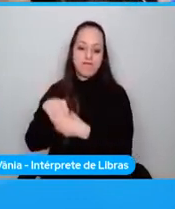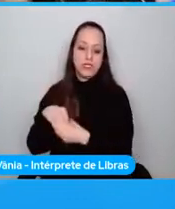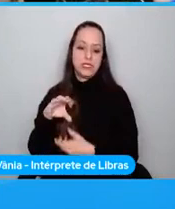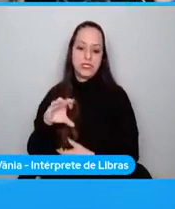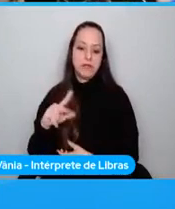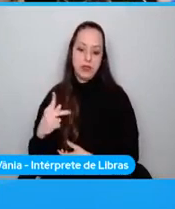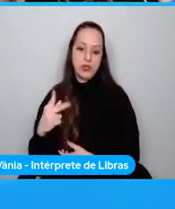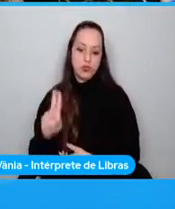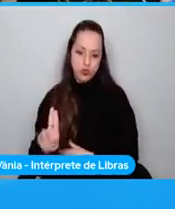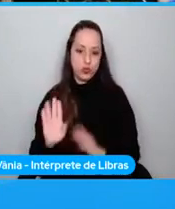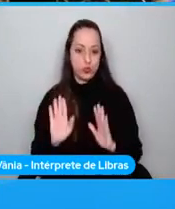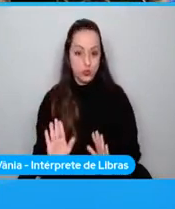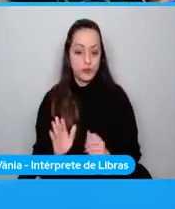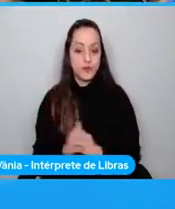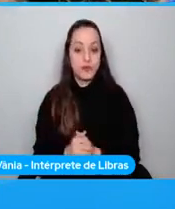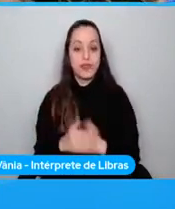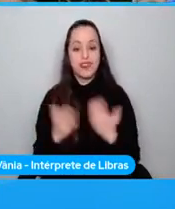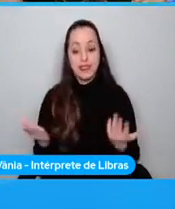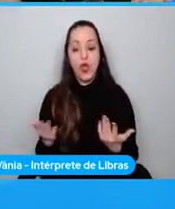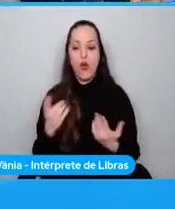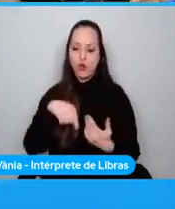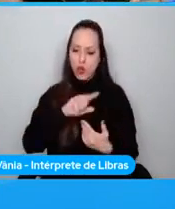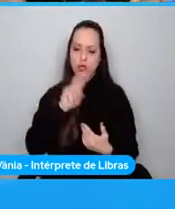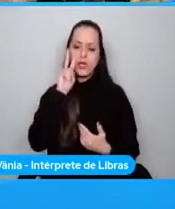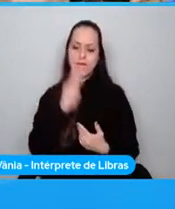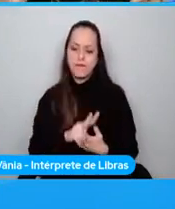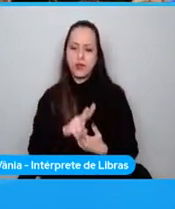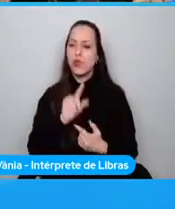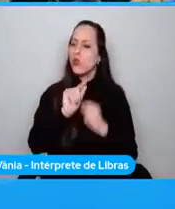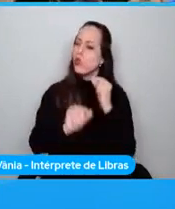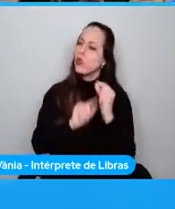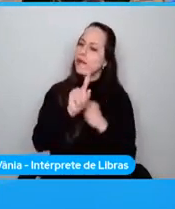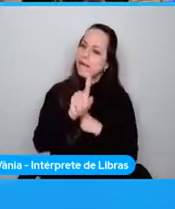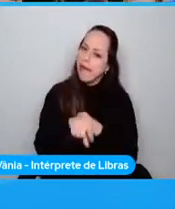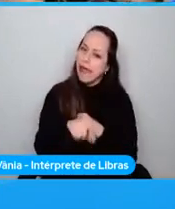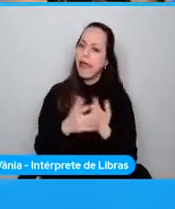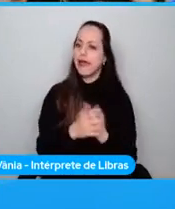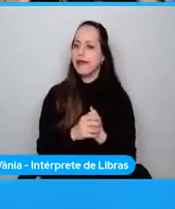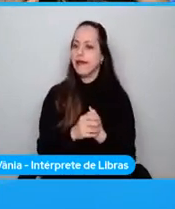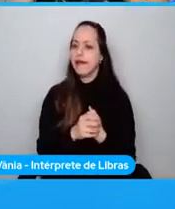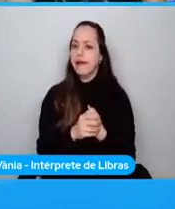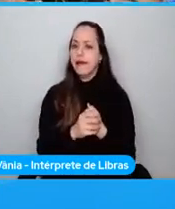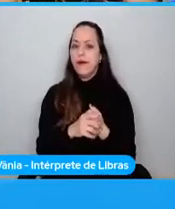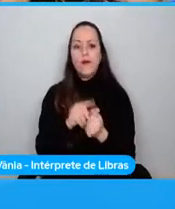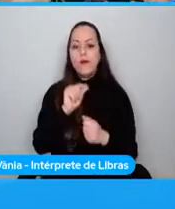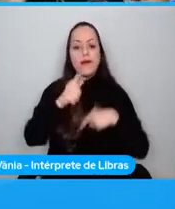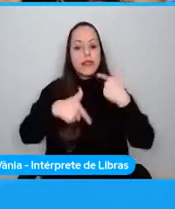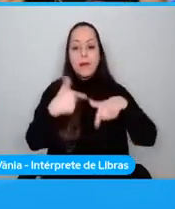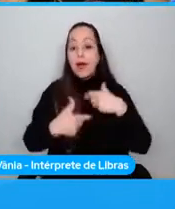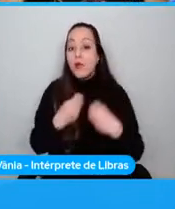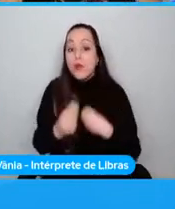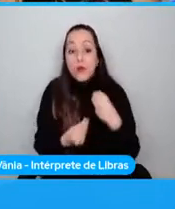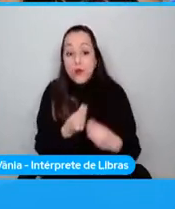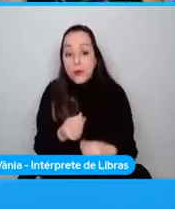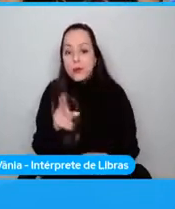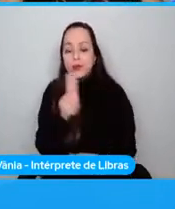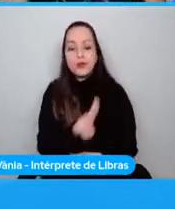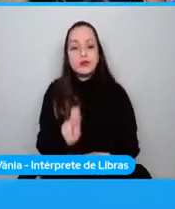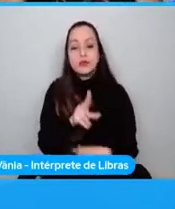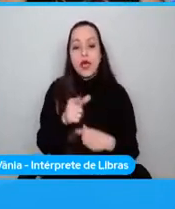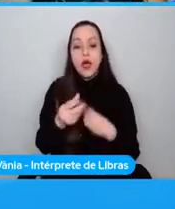WebAssembly, vimos el qué nos trae, cómo es posible implementarlo en